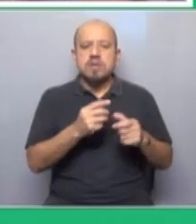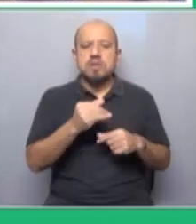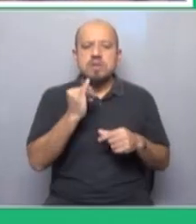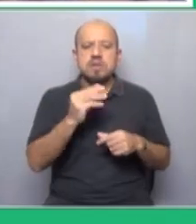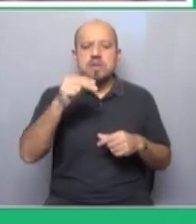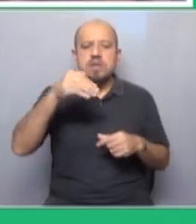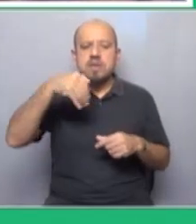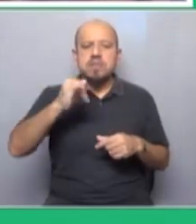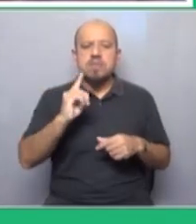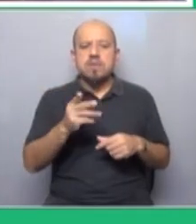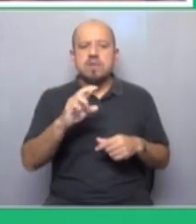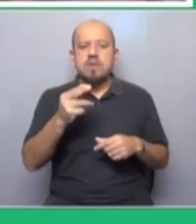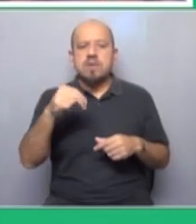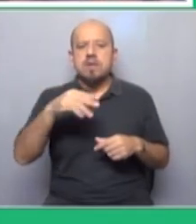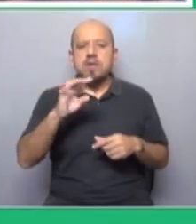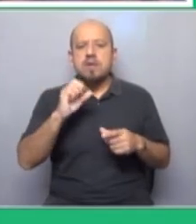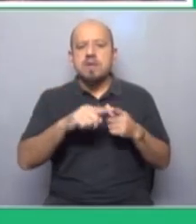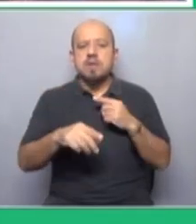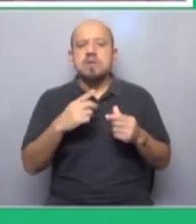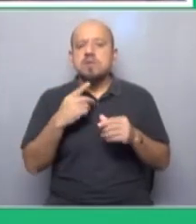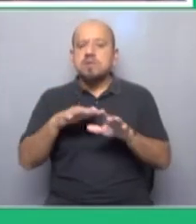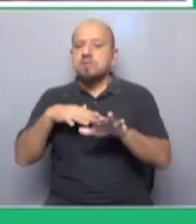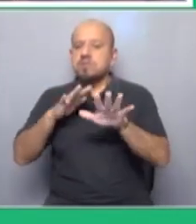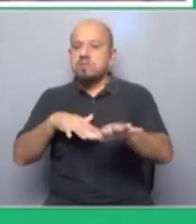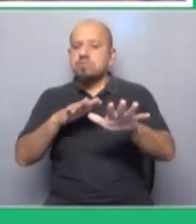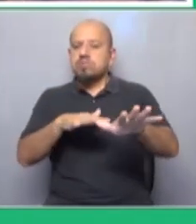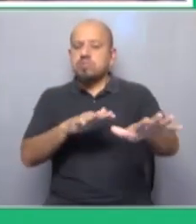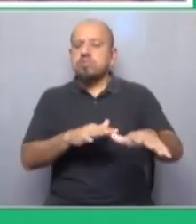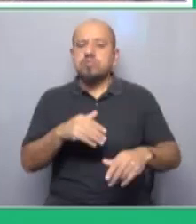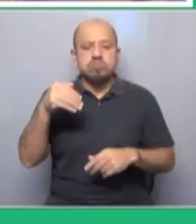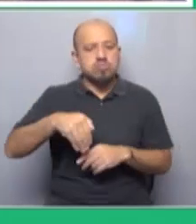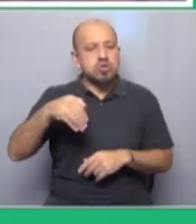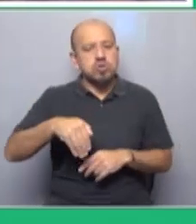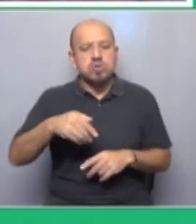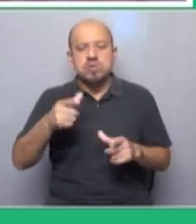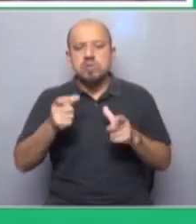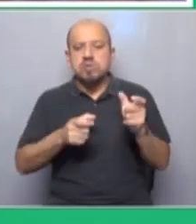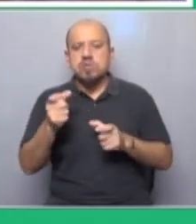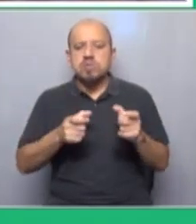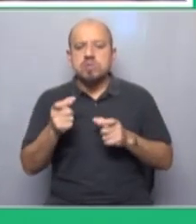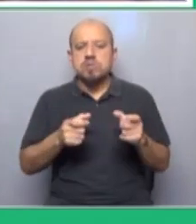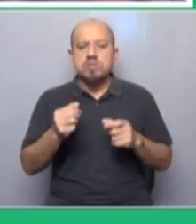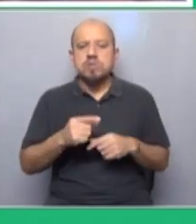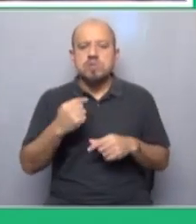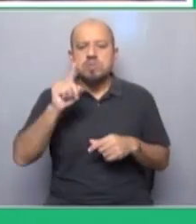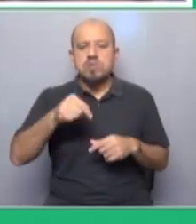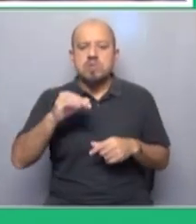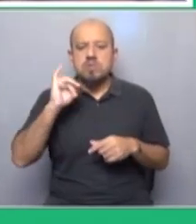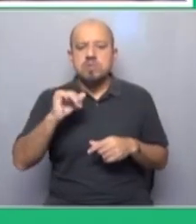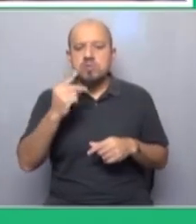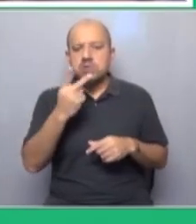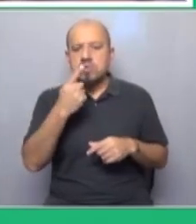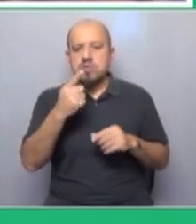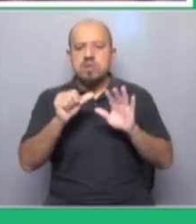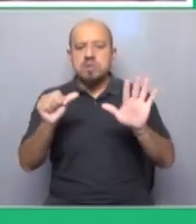primero de mayo de 2006, mega marchas de millones de personas. Tuvimos el primero de mayo de 2006